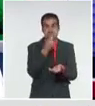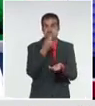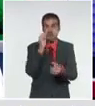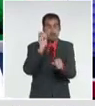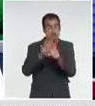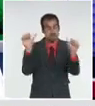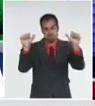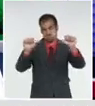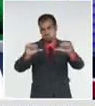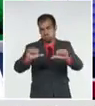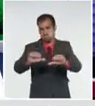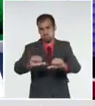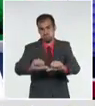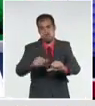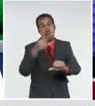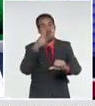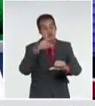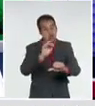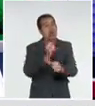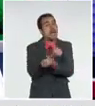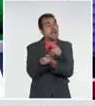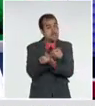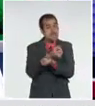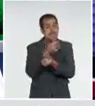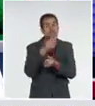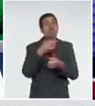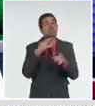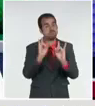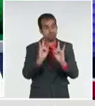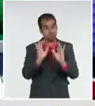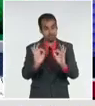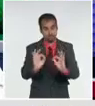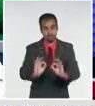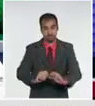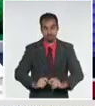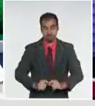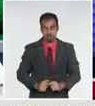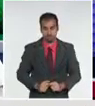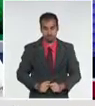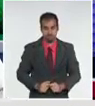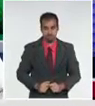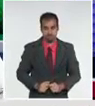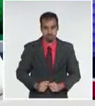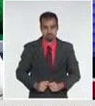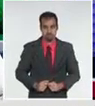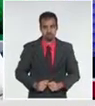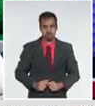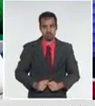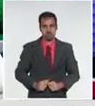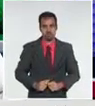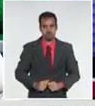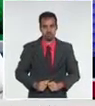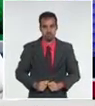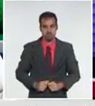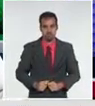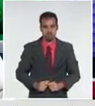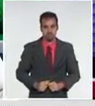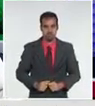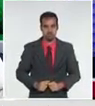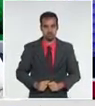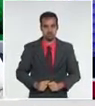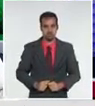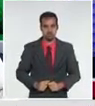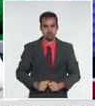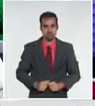con complicaciones y lamentablemente con fallecimientos en algunos casos. De esta